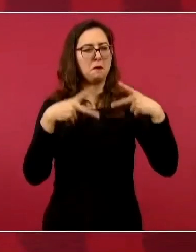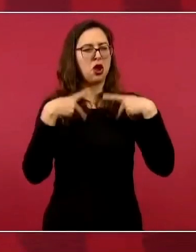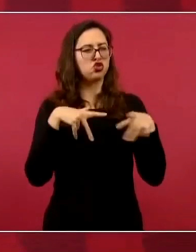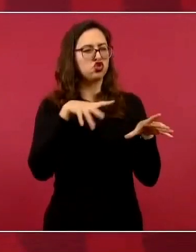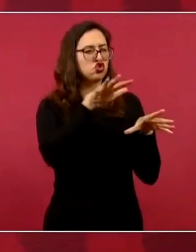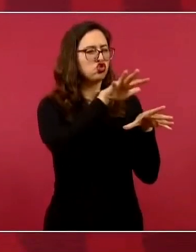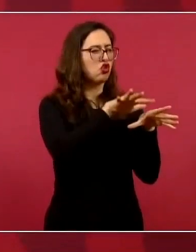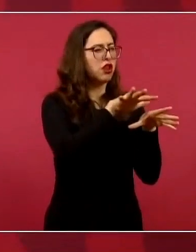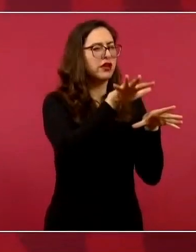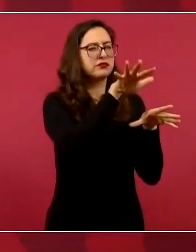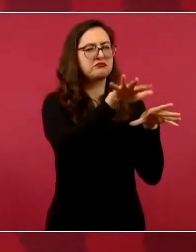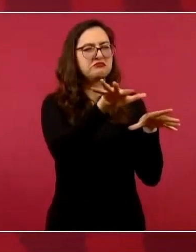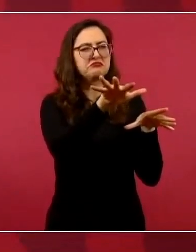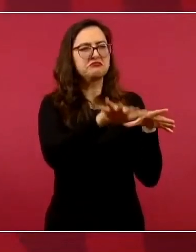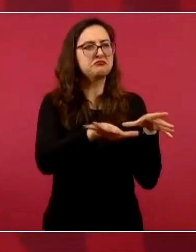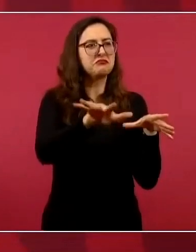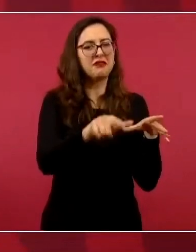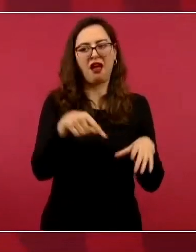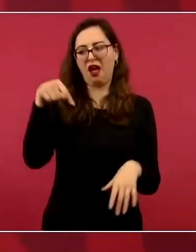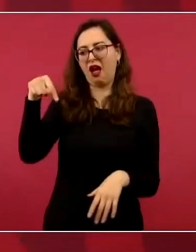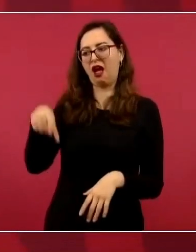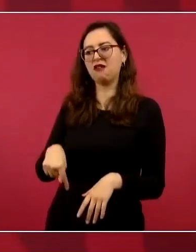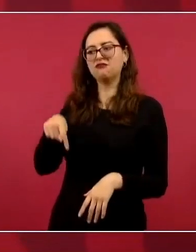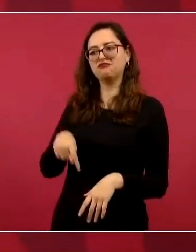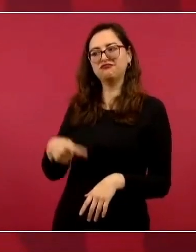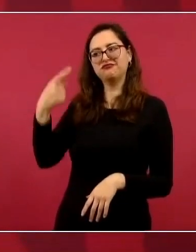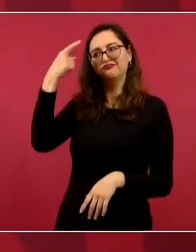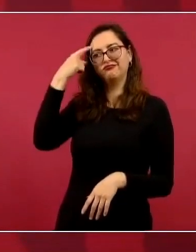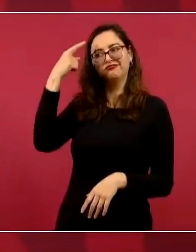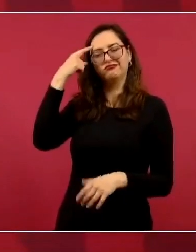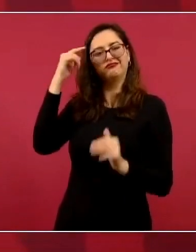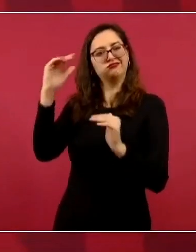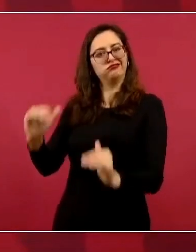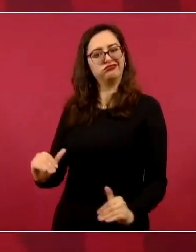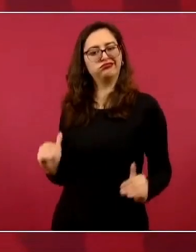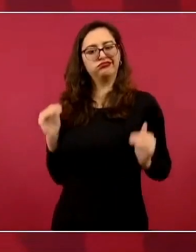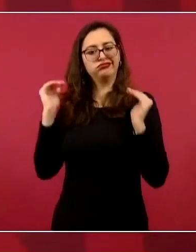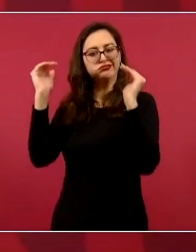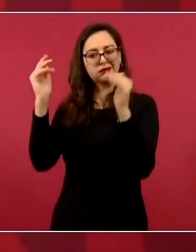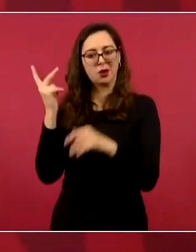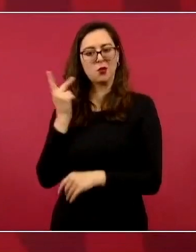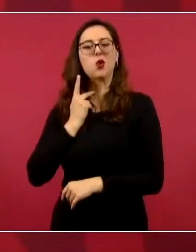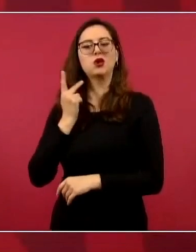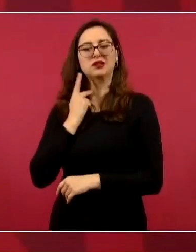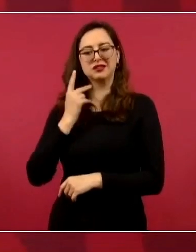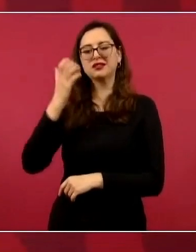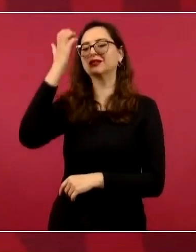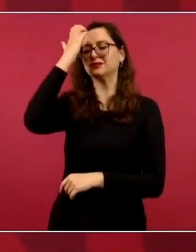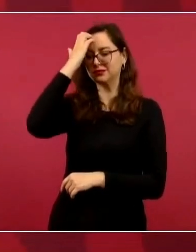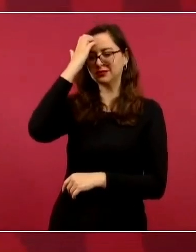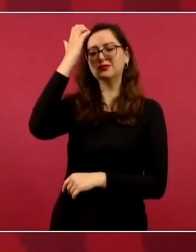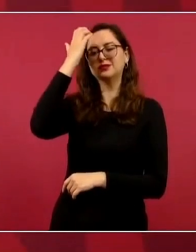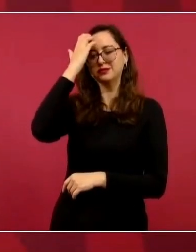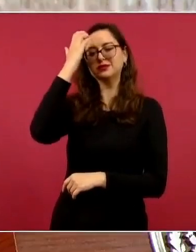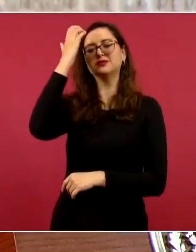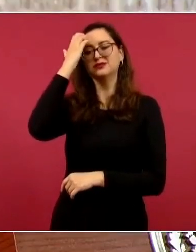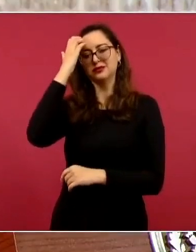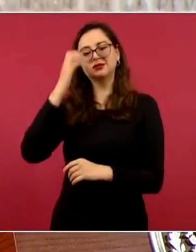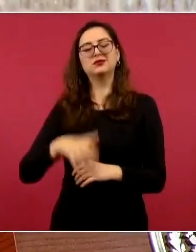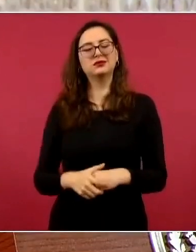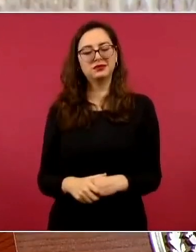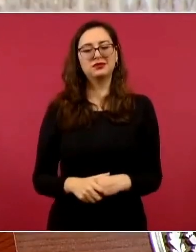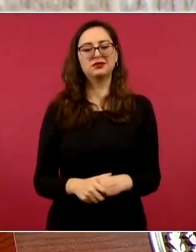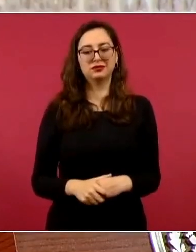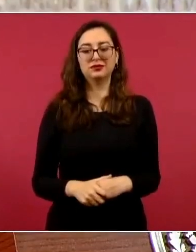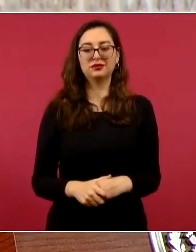con más desarrollo político, es de los pueblos